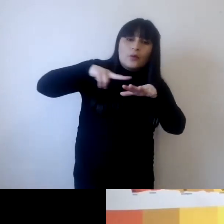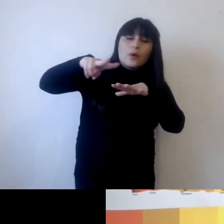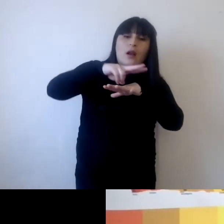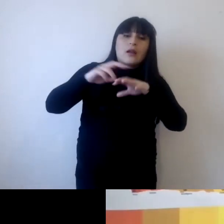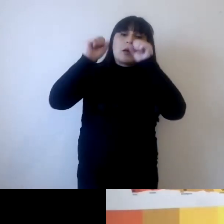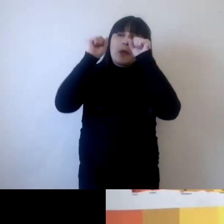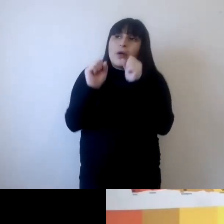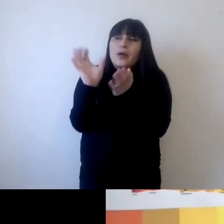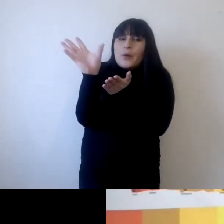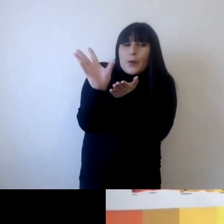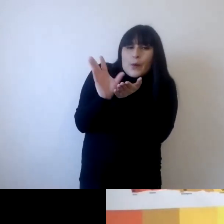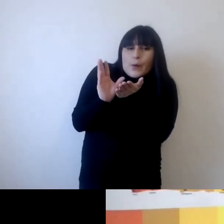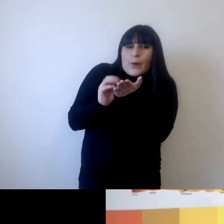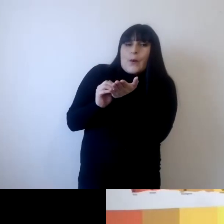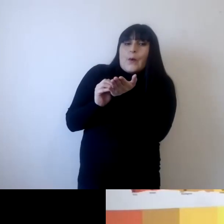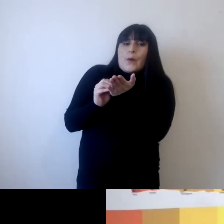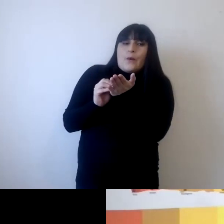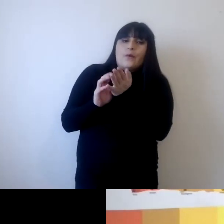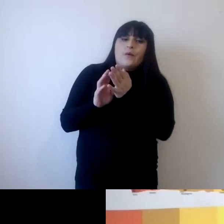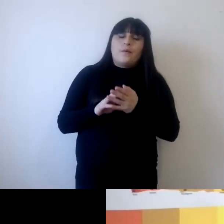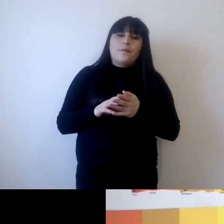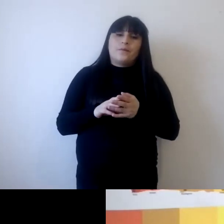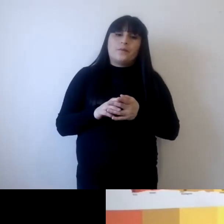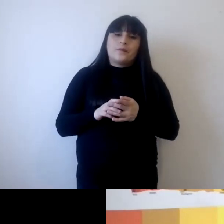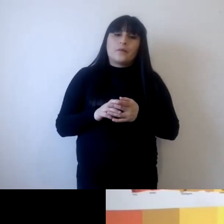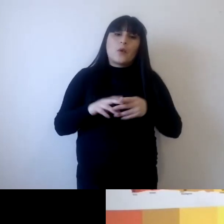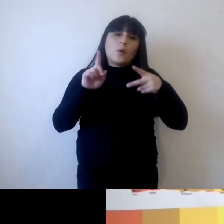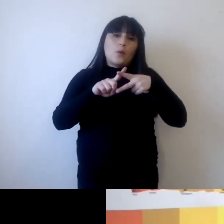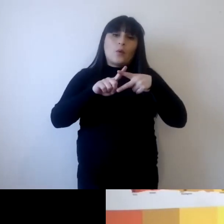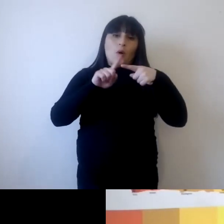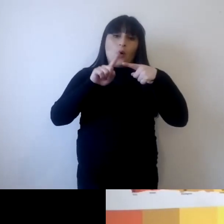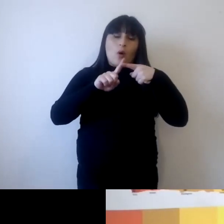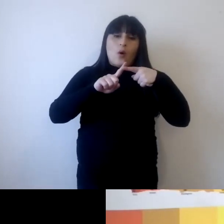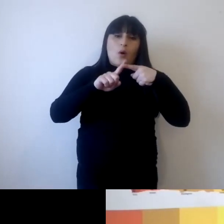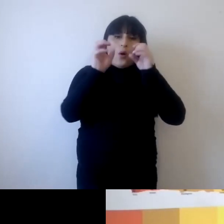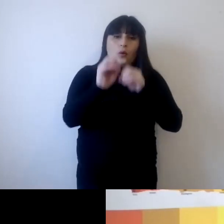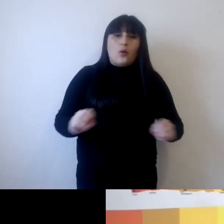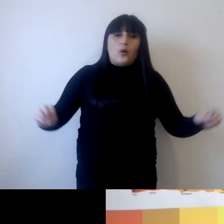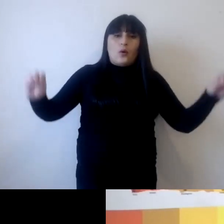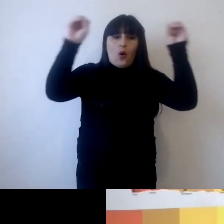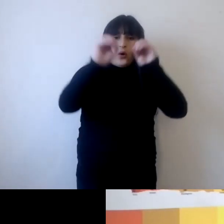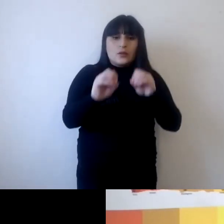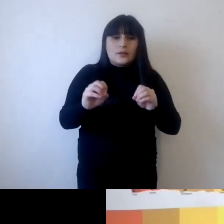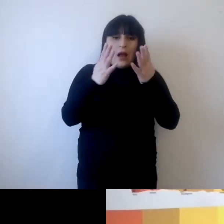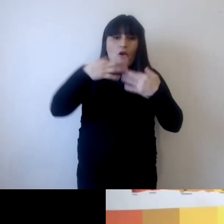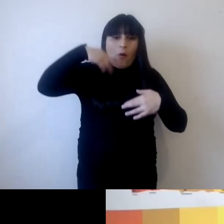y de fijar que son fundamentalmente dos por una parte los océanos que tenemos un grave problema y es que están cada vez más saturados la